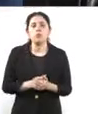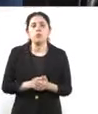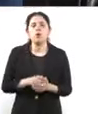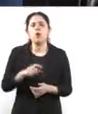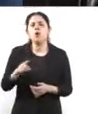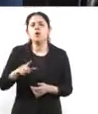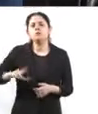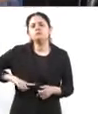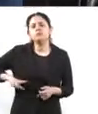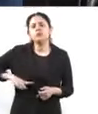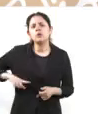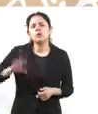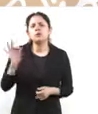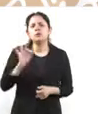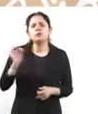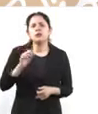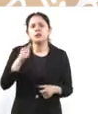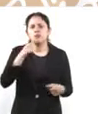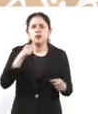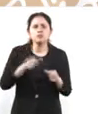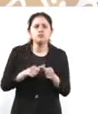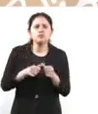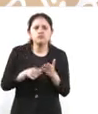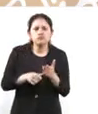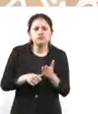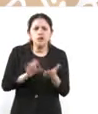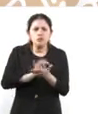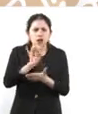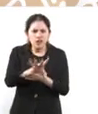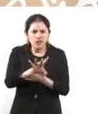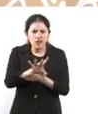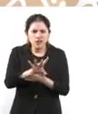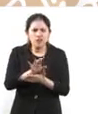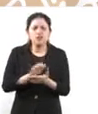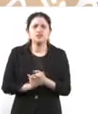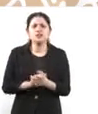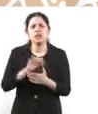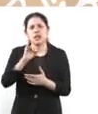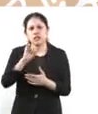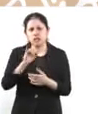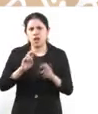algún escrito a la Suprema Sí, lo hemos enviado, lo hemos enviado a los ministros.